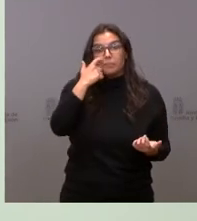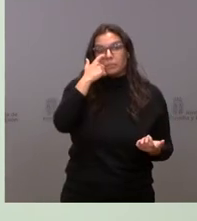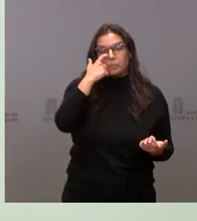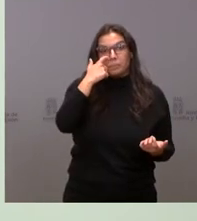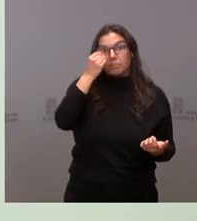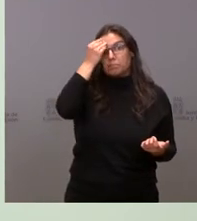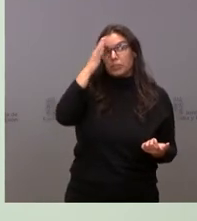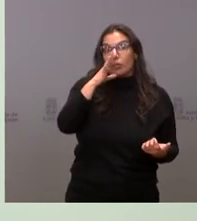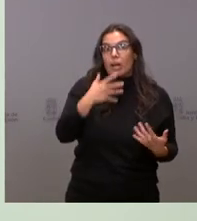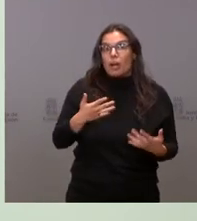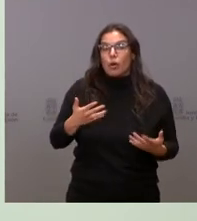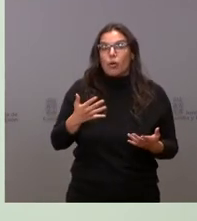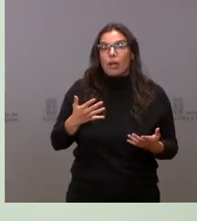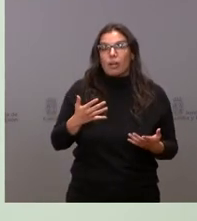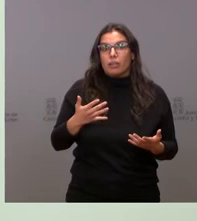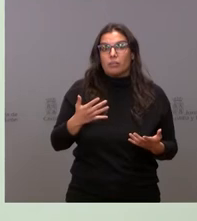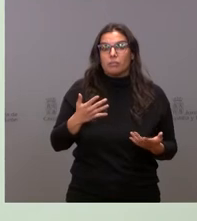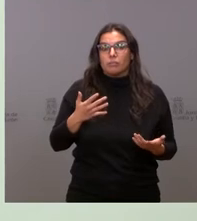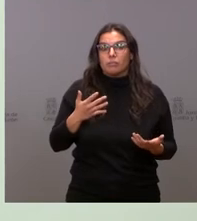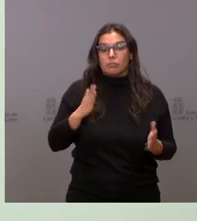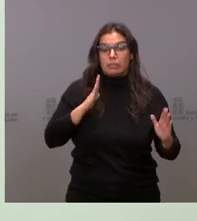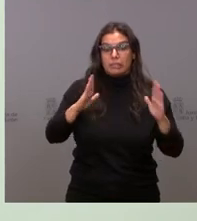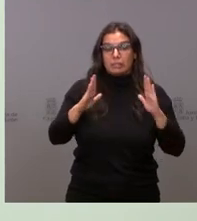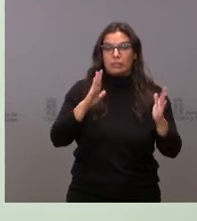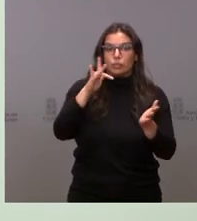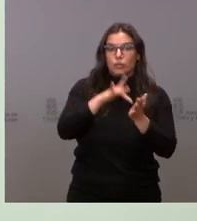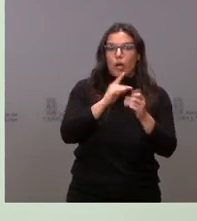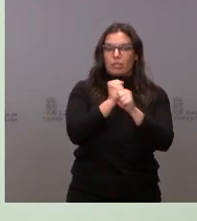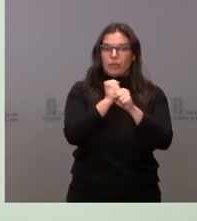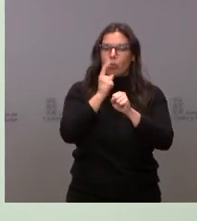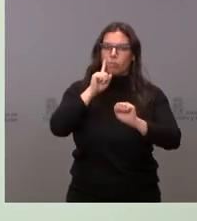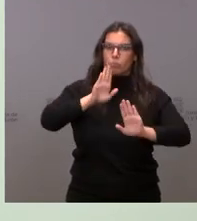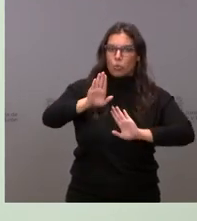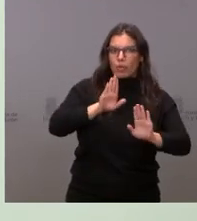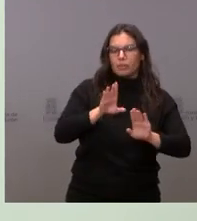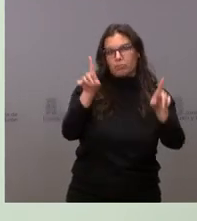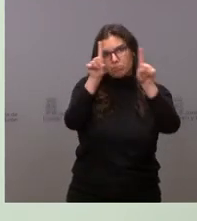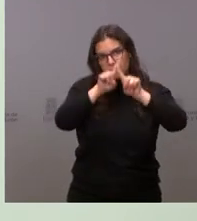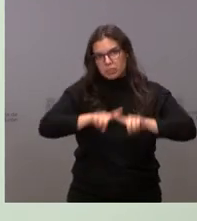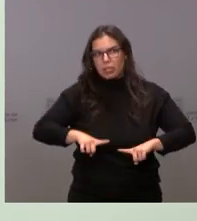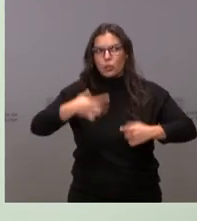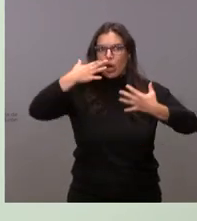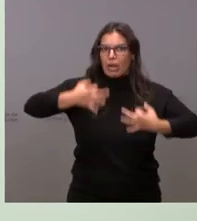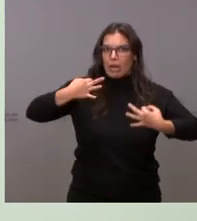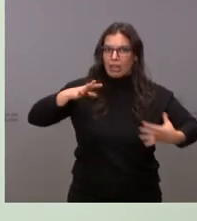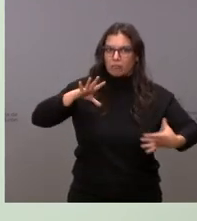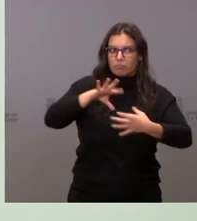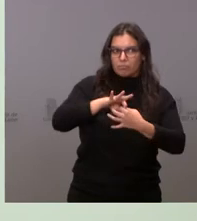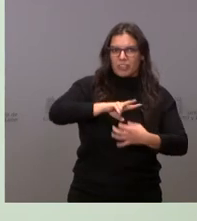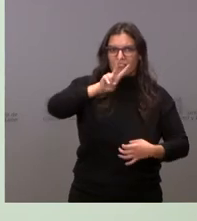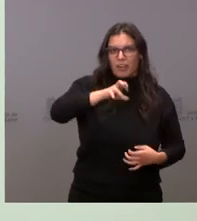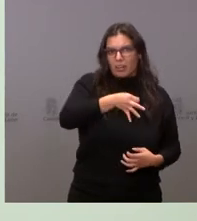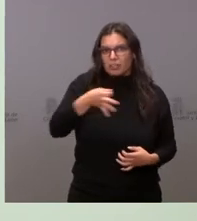creo que ahora lo que toca es hacer un trabajo prudente, discreto, realista, eficaz,